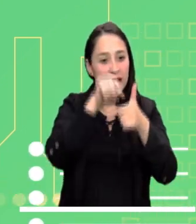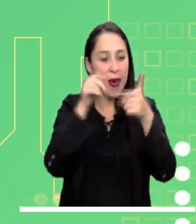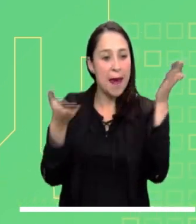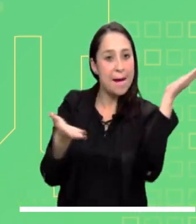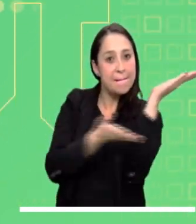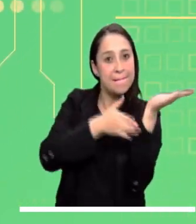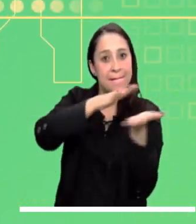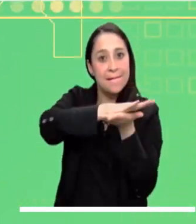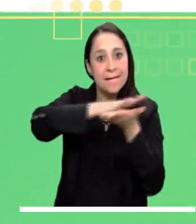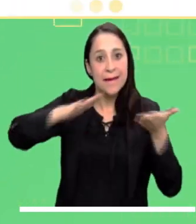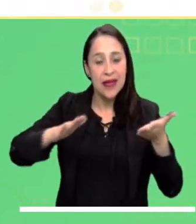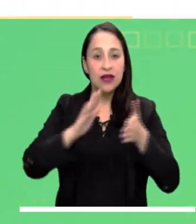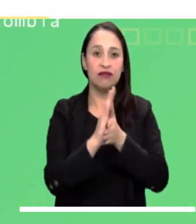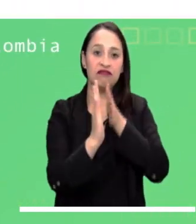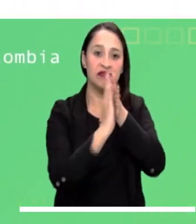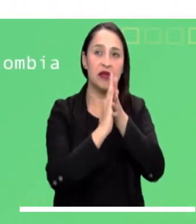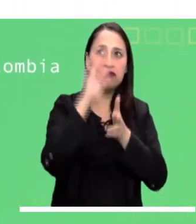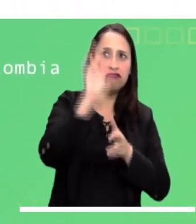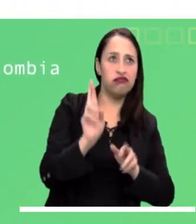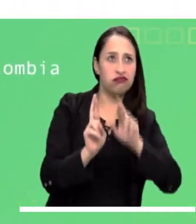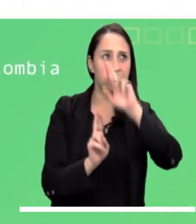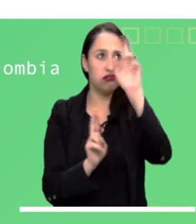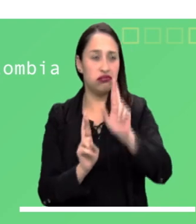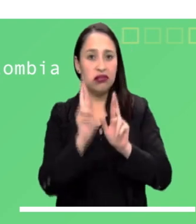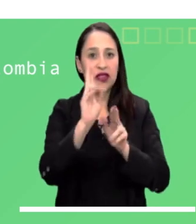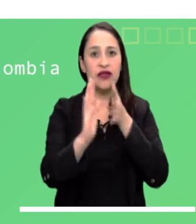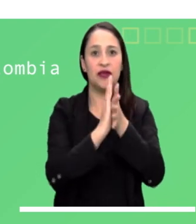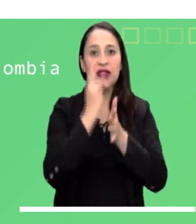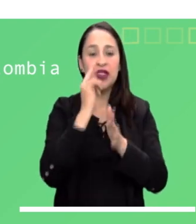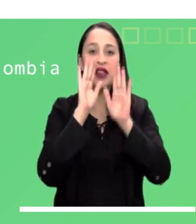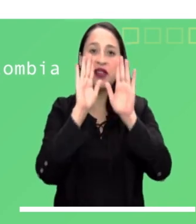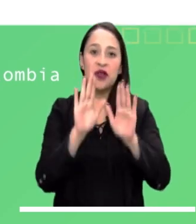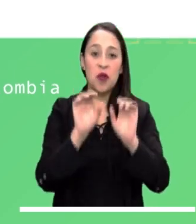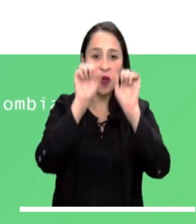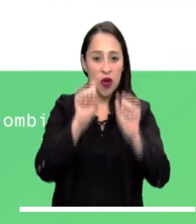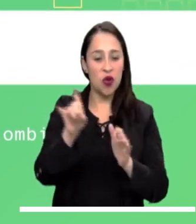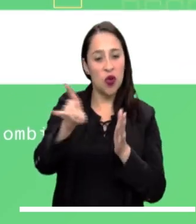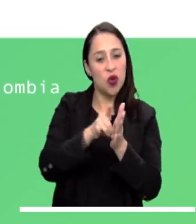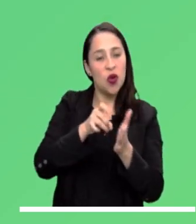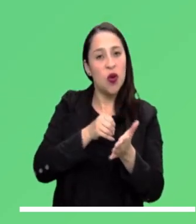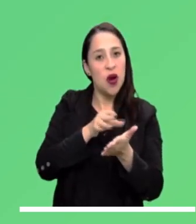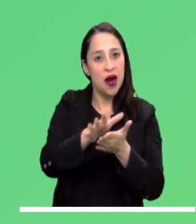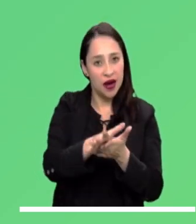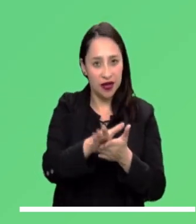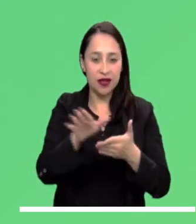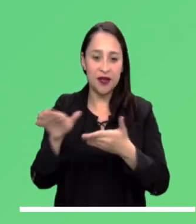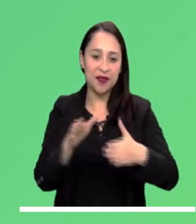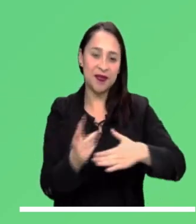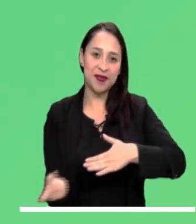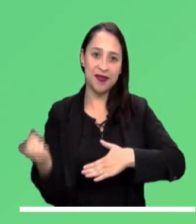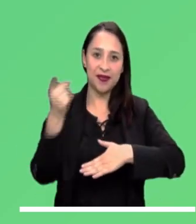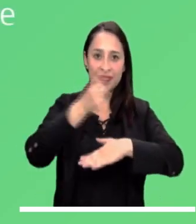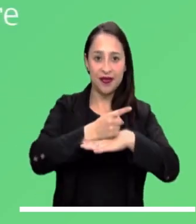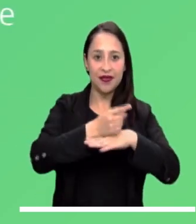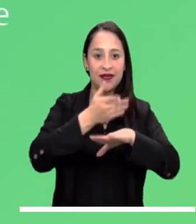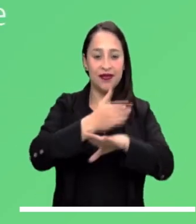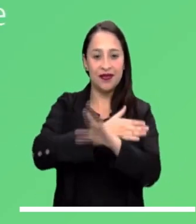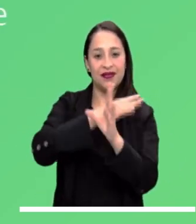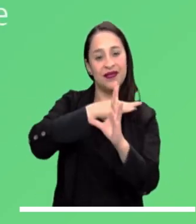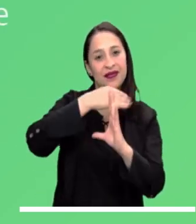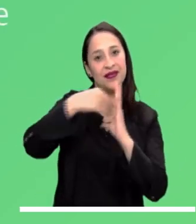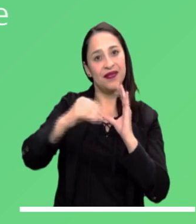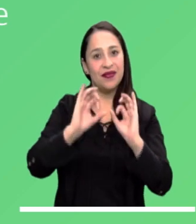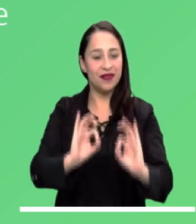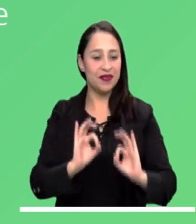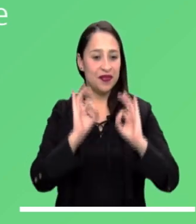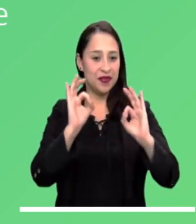cifras de deforestación, estadísticas de rayos y otros datos de interés. Descarguenla gratis, planee su día y tome